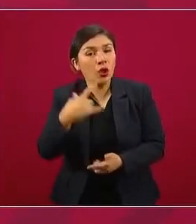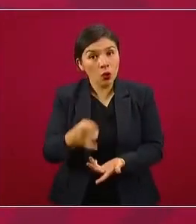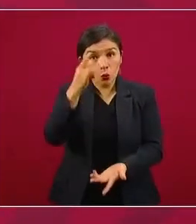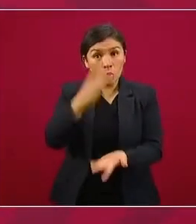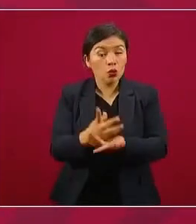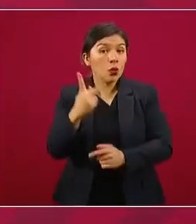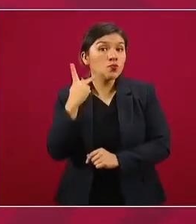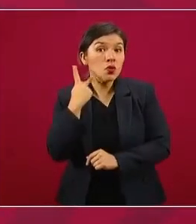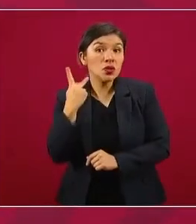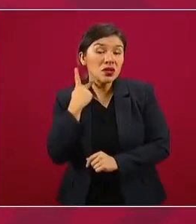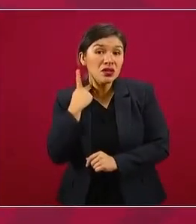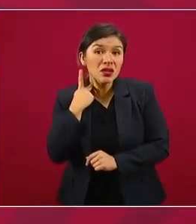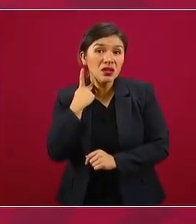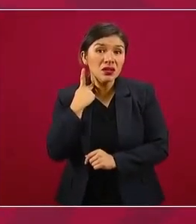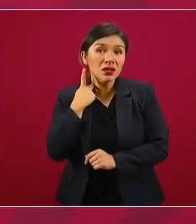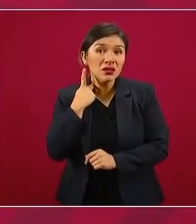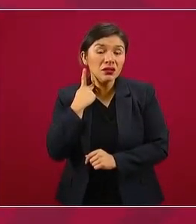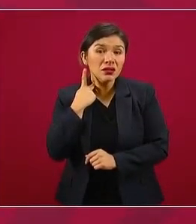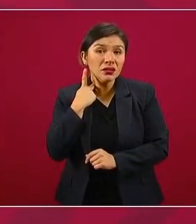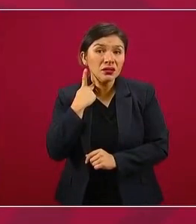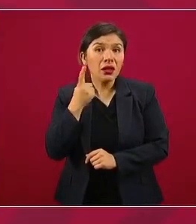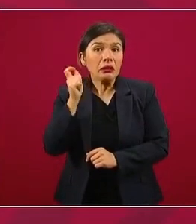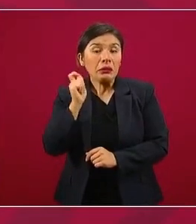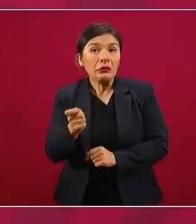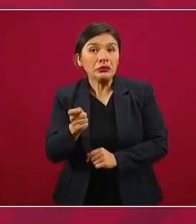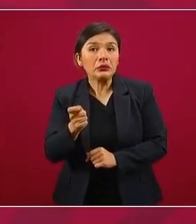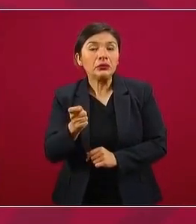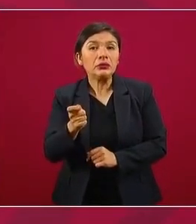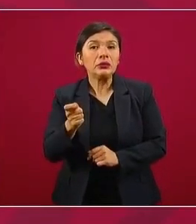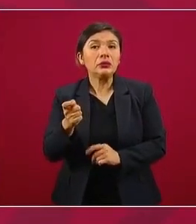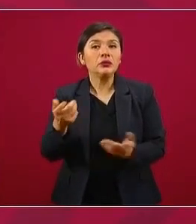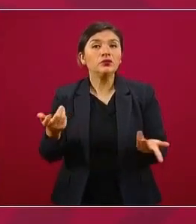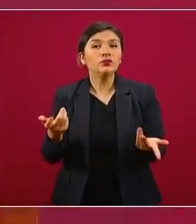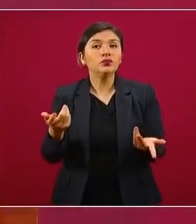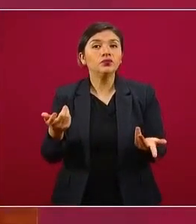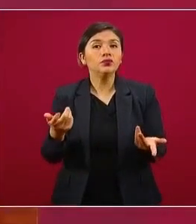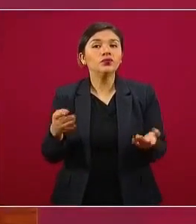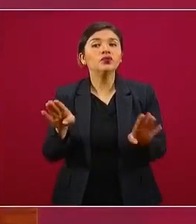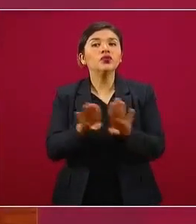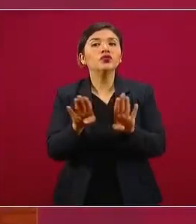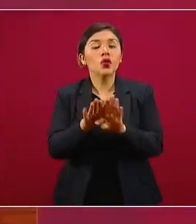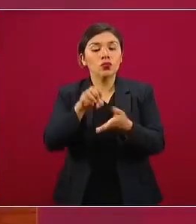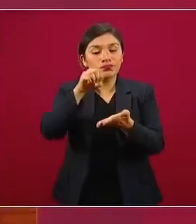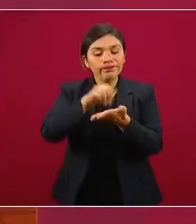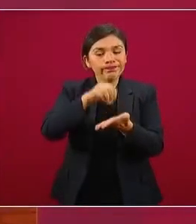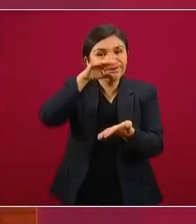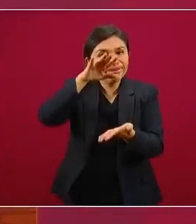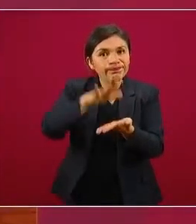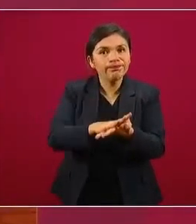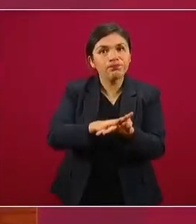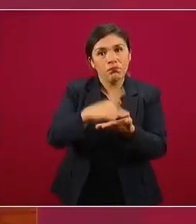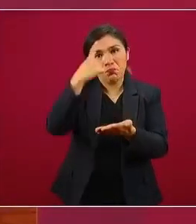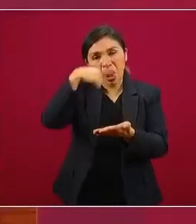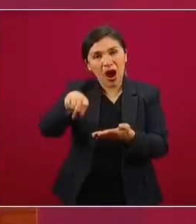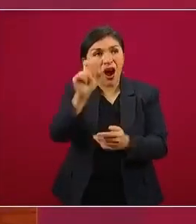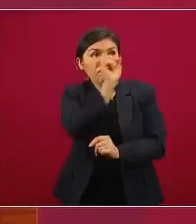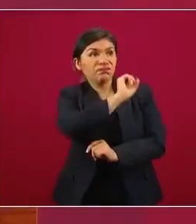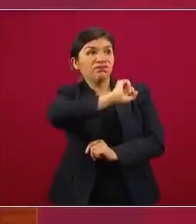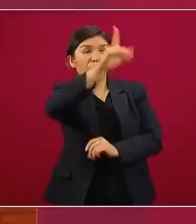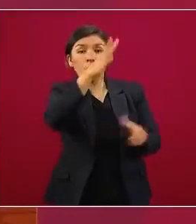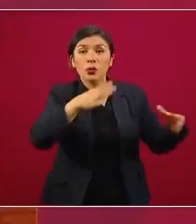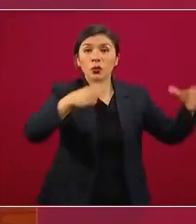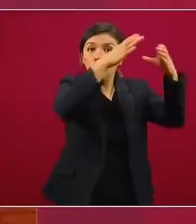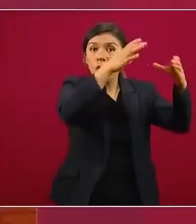se circunscriba a las élites,